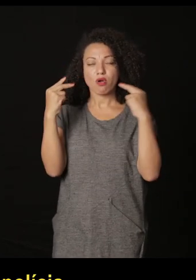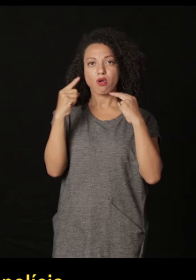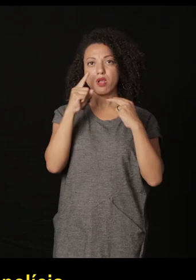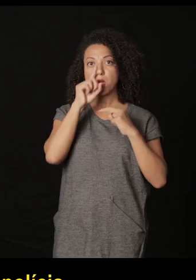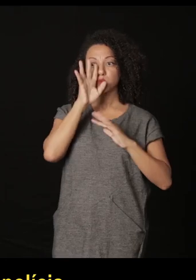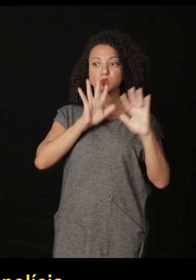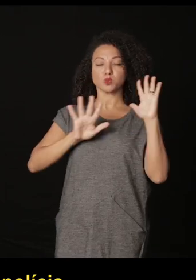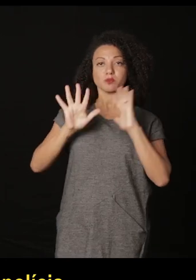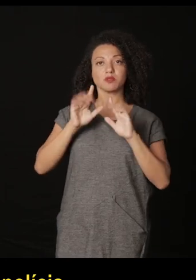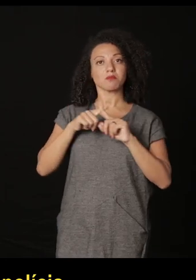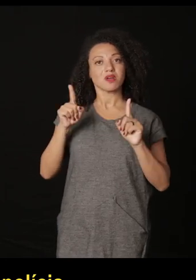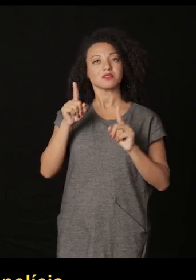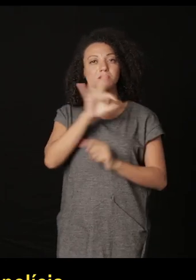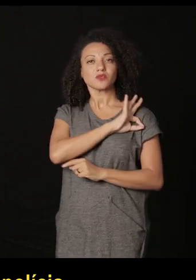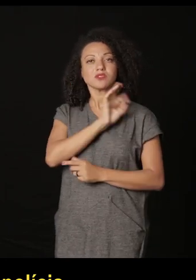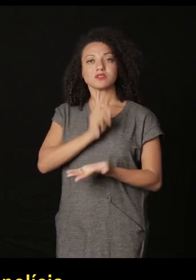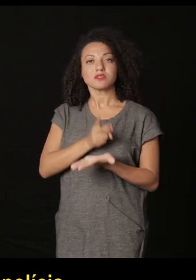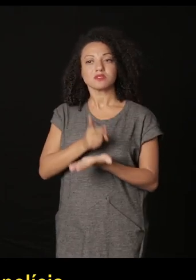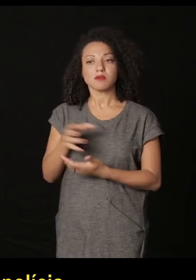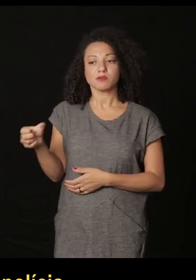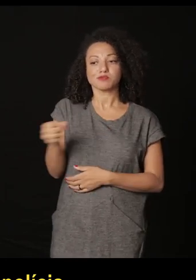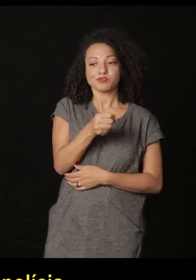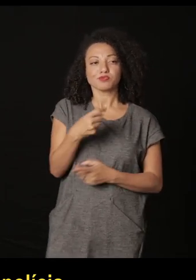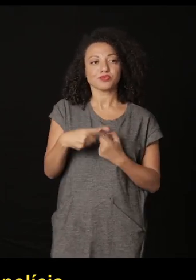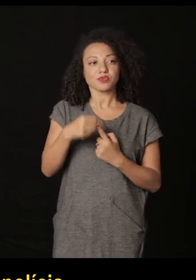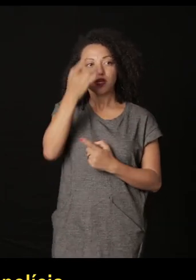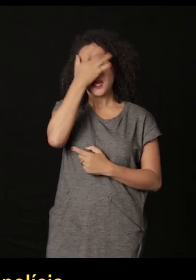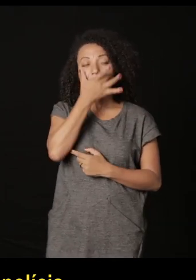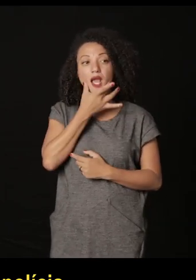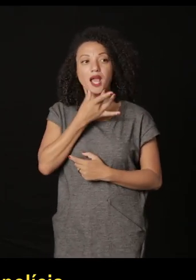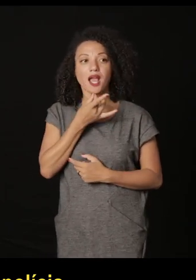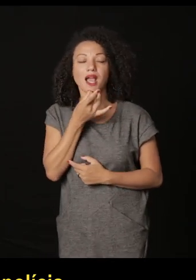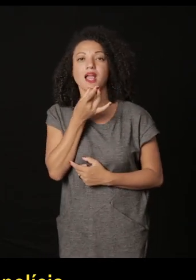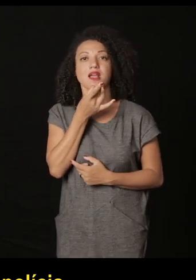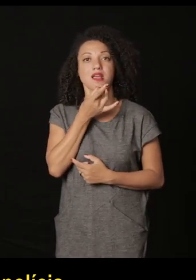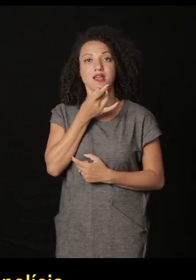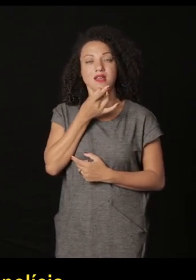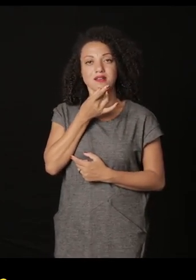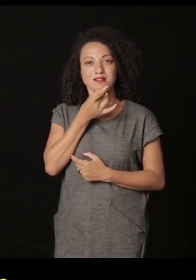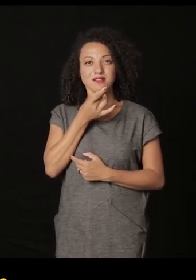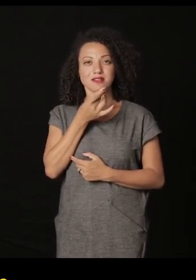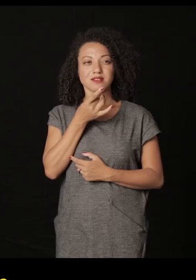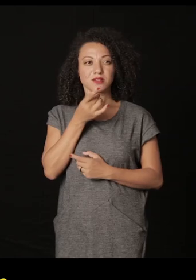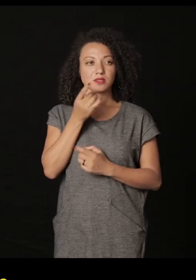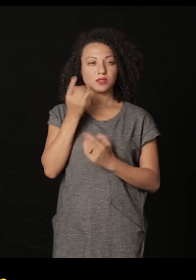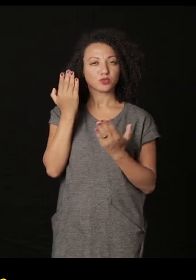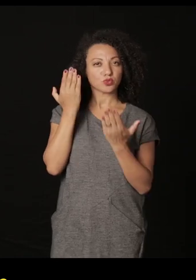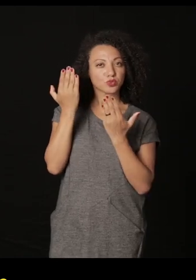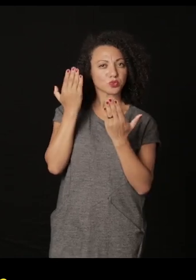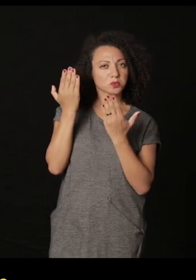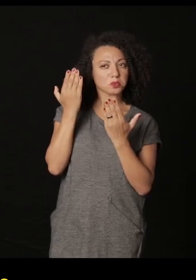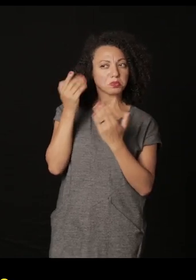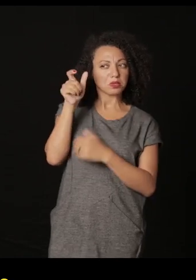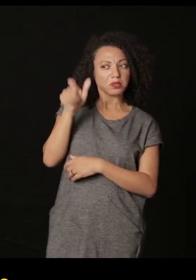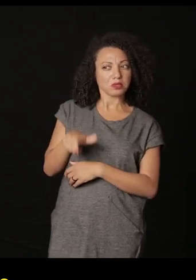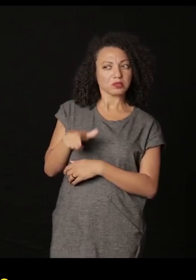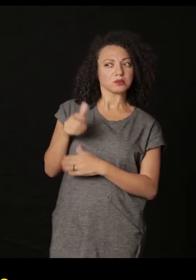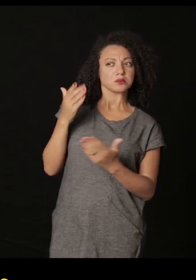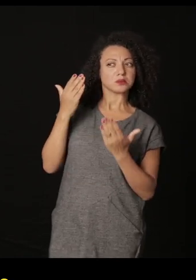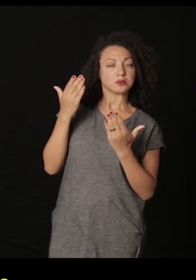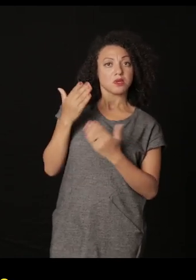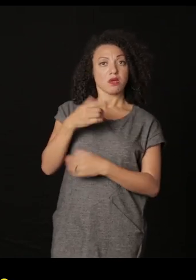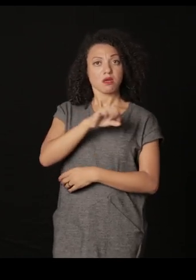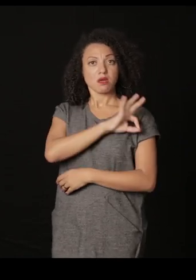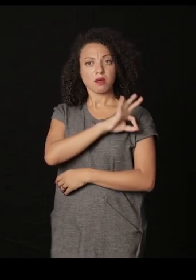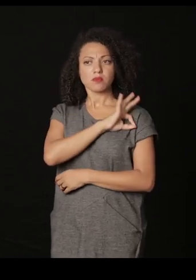una varias veces para la policía porque tiene características de suspeito español sospechoso es suspeito de